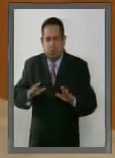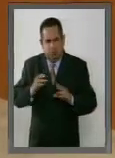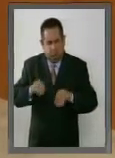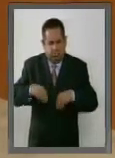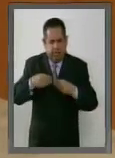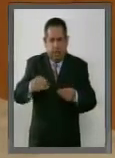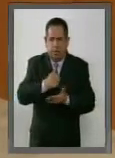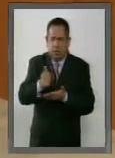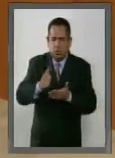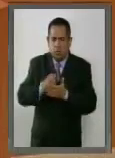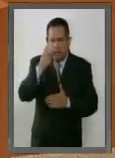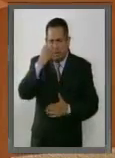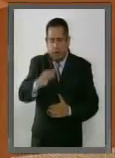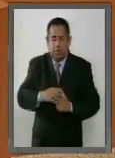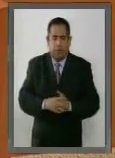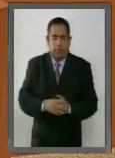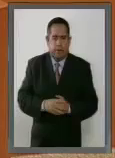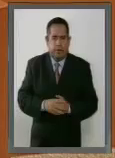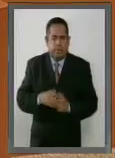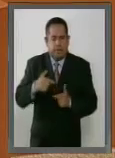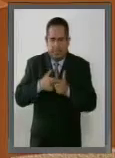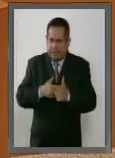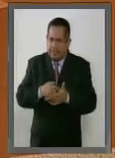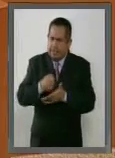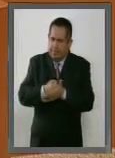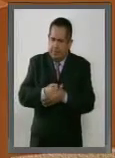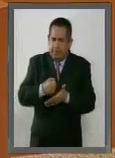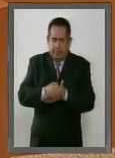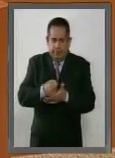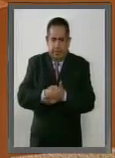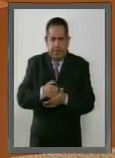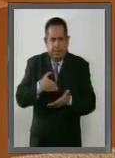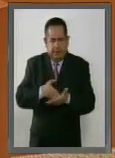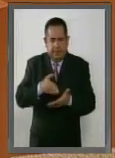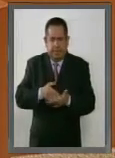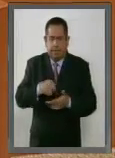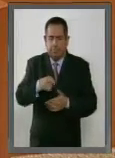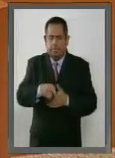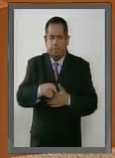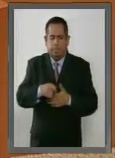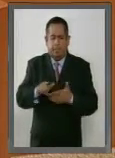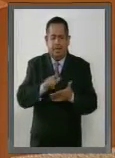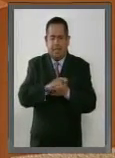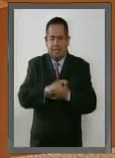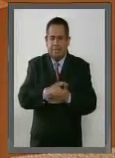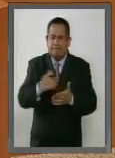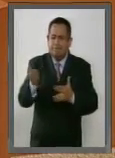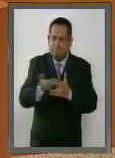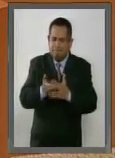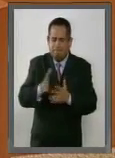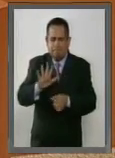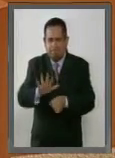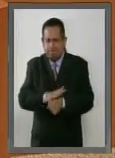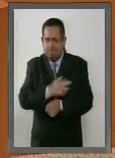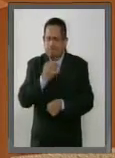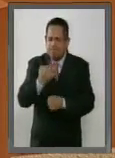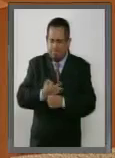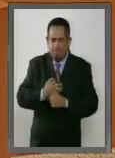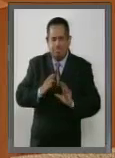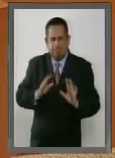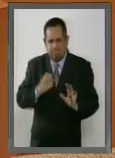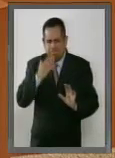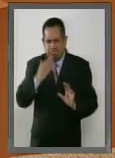Ciudad de México. Seguiré insistiendo en que es una reforma insuficiente. No vamos